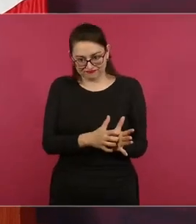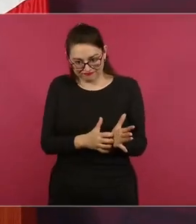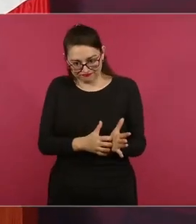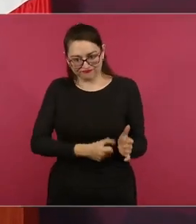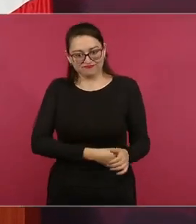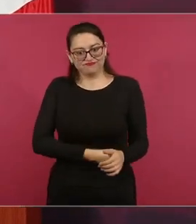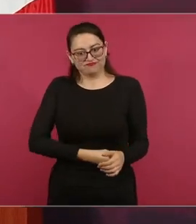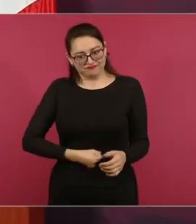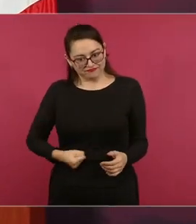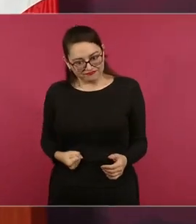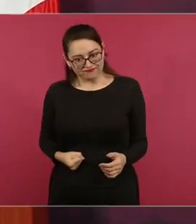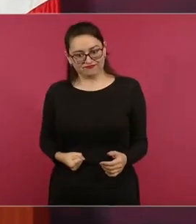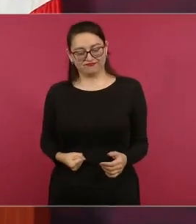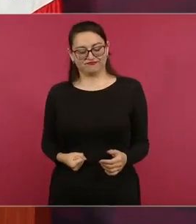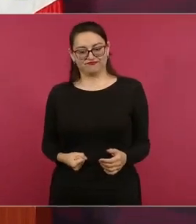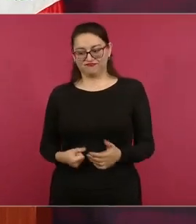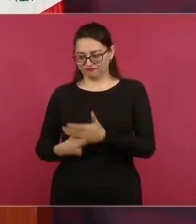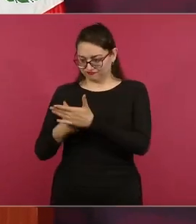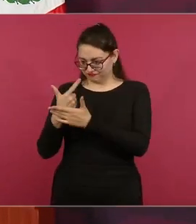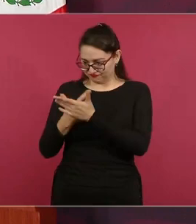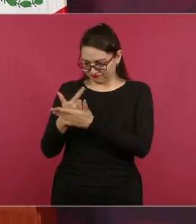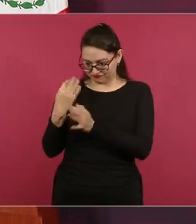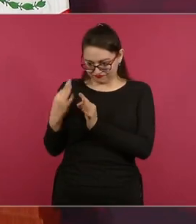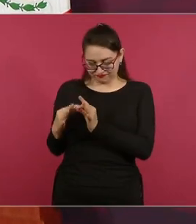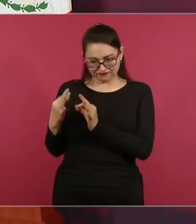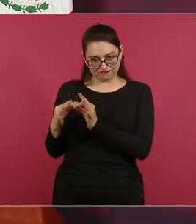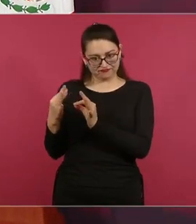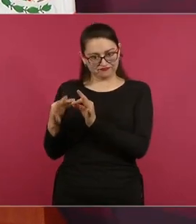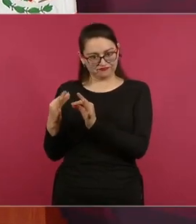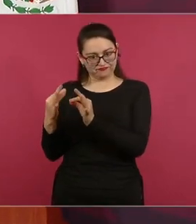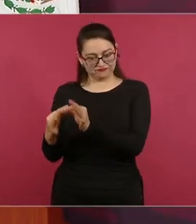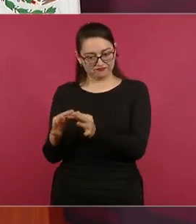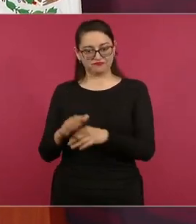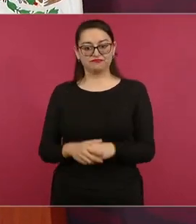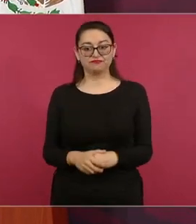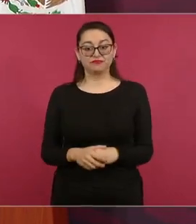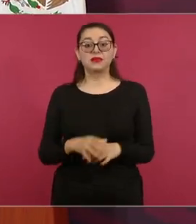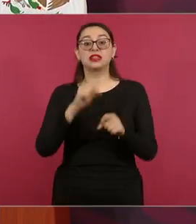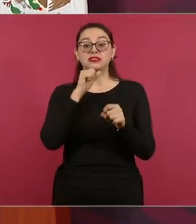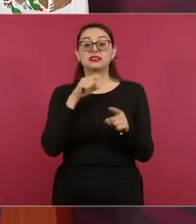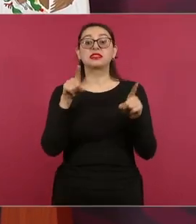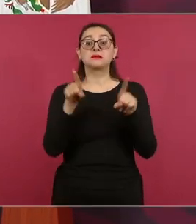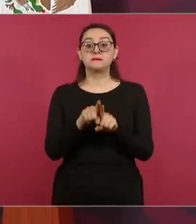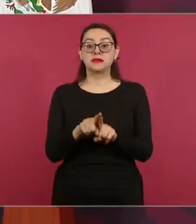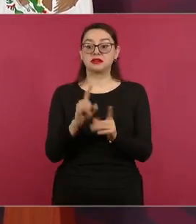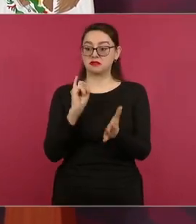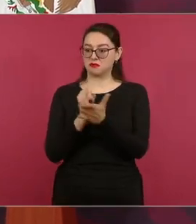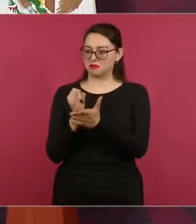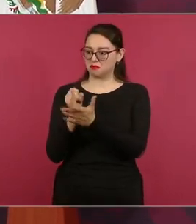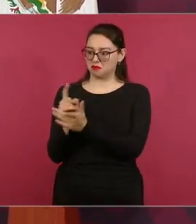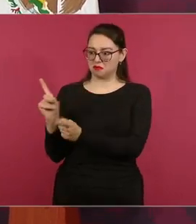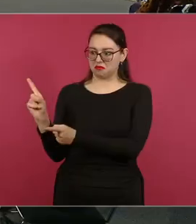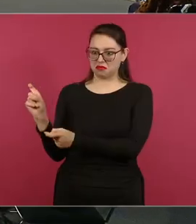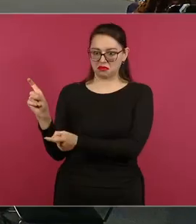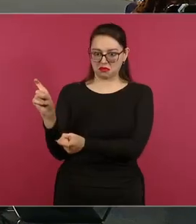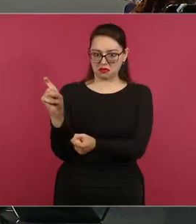sanas. Miren la recaudación de ayer, ¿por qué no la pones?